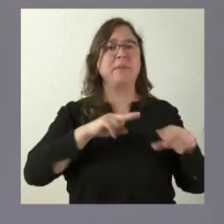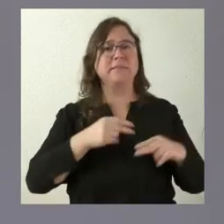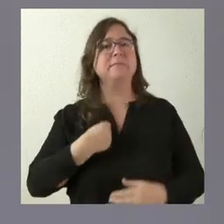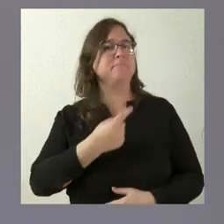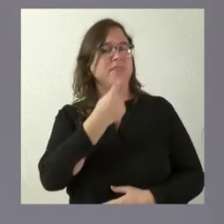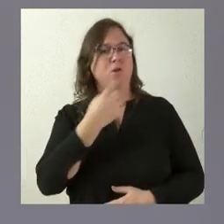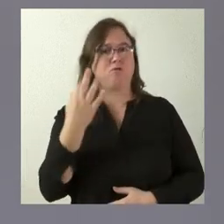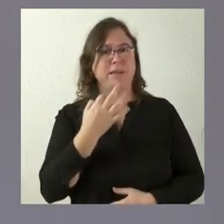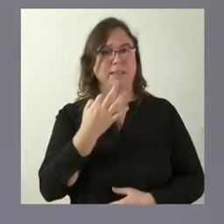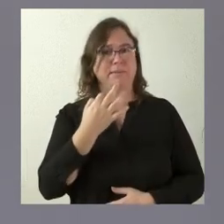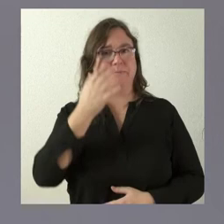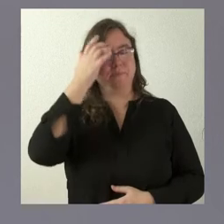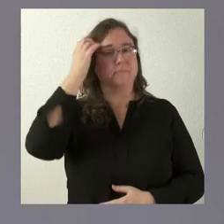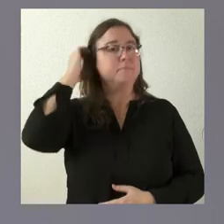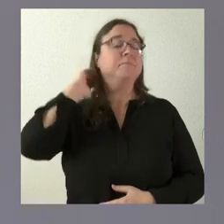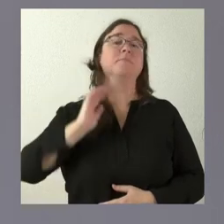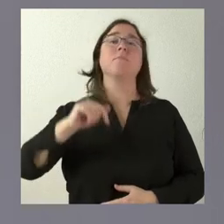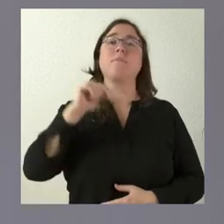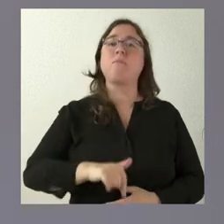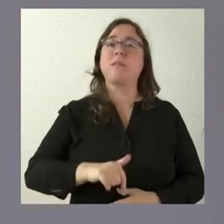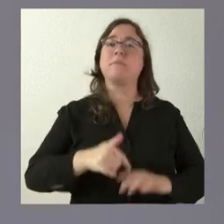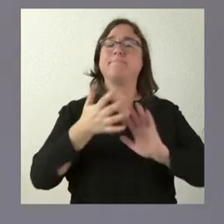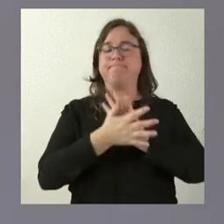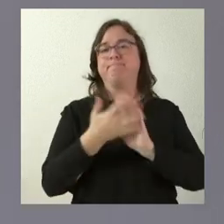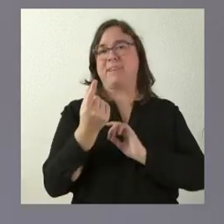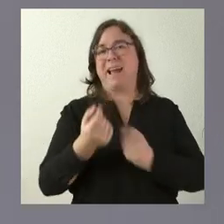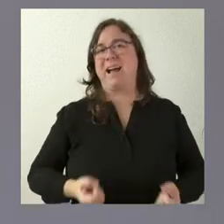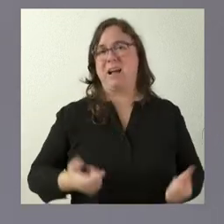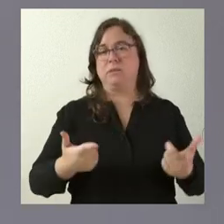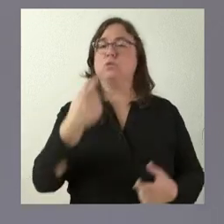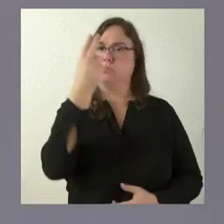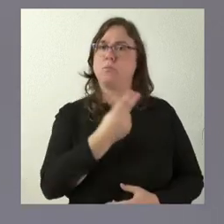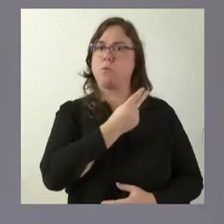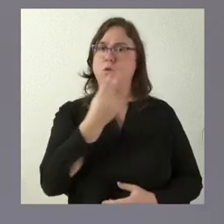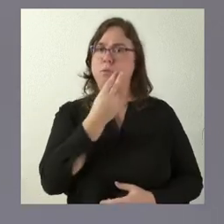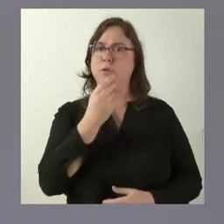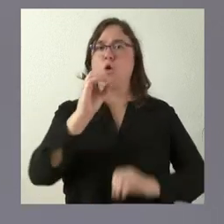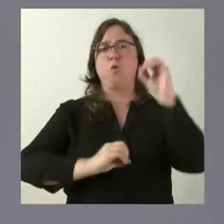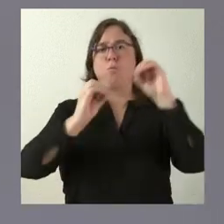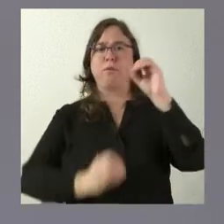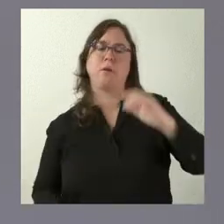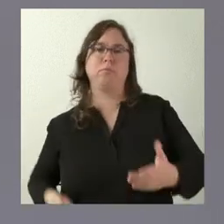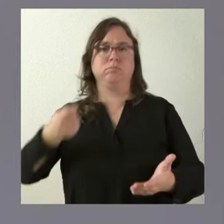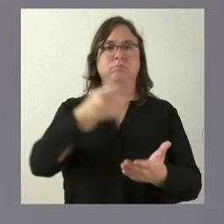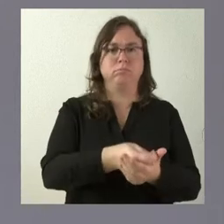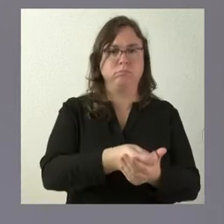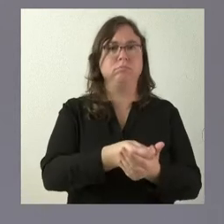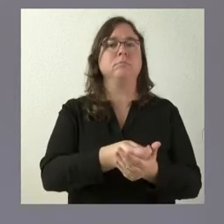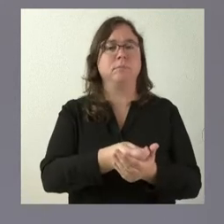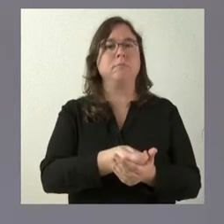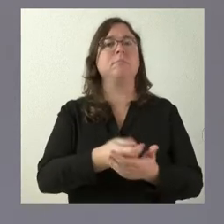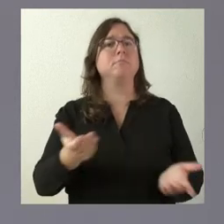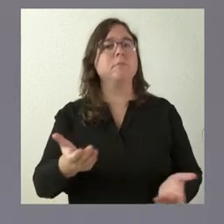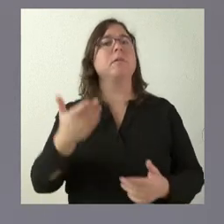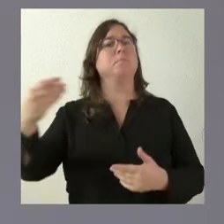que inicialmente esta actuación logística tenía un coste, que nosotros nos habíamos comprometido a un porcentaje relevante de ese coste, que